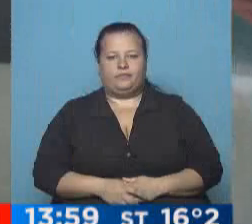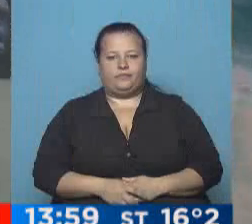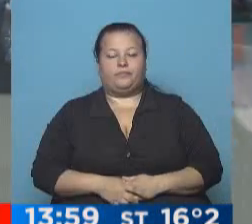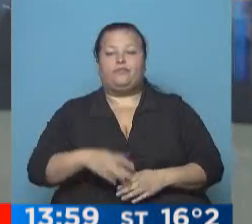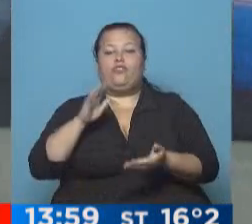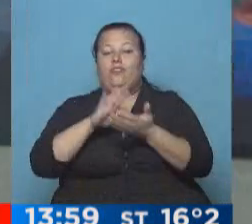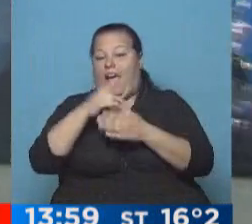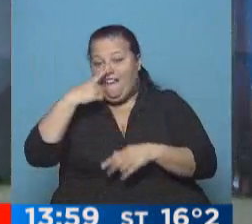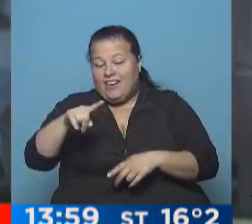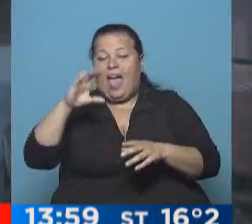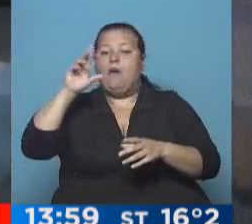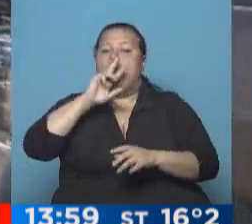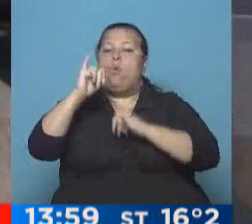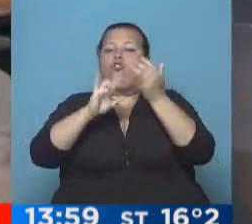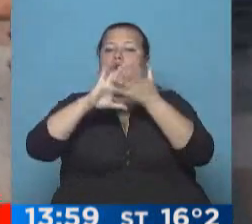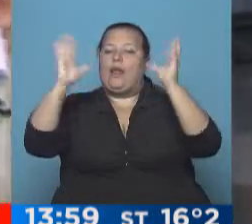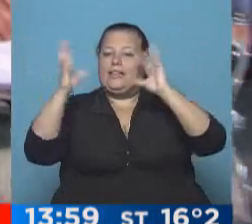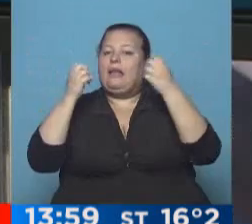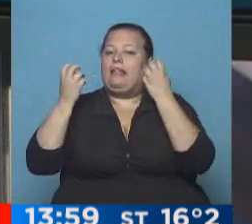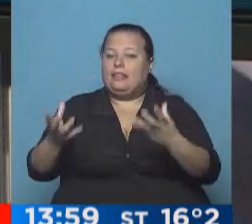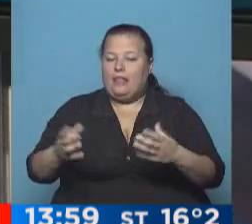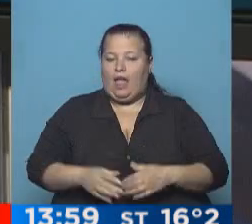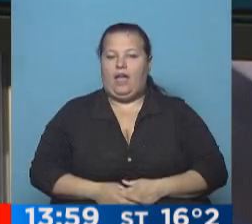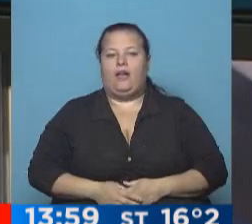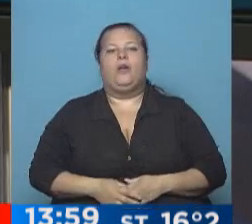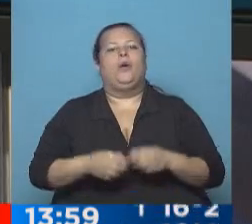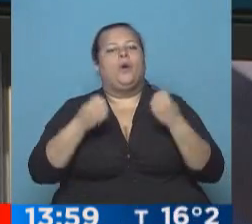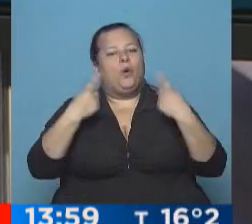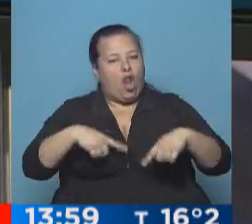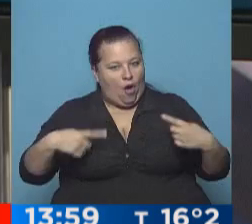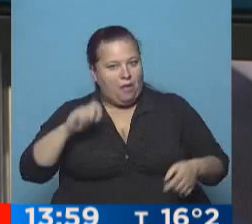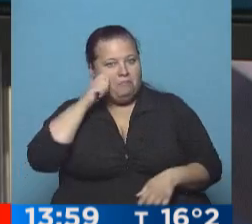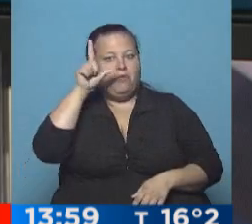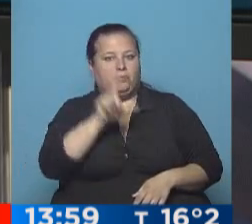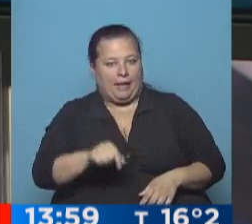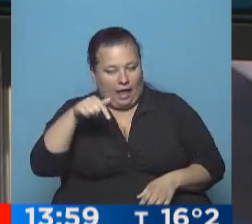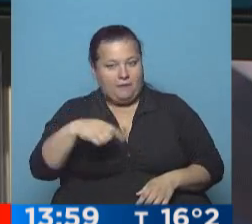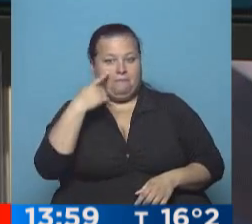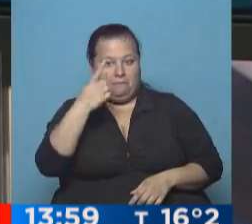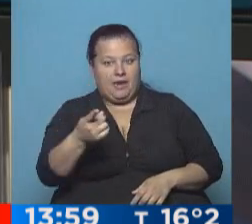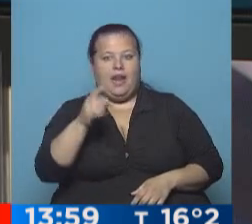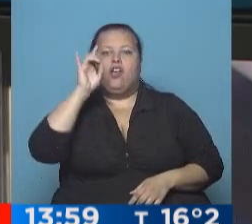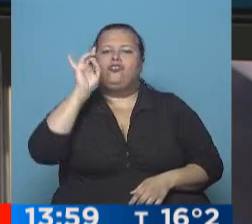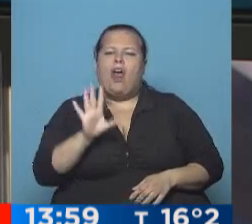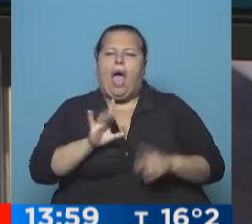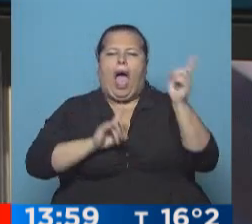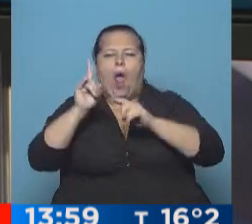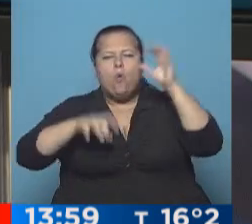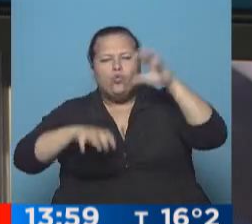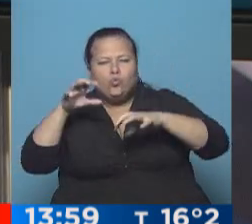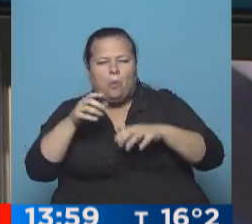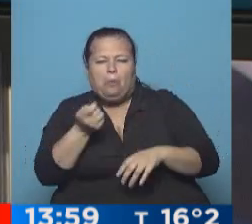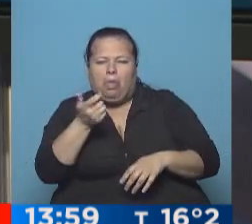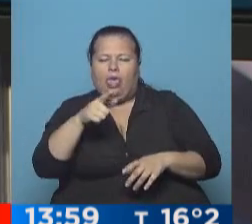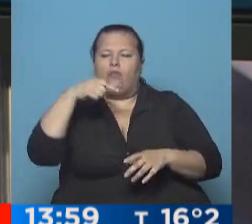Sobre el final, Nadia, y el clima. ¿Qué va a pasar con el tiempo, Nadia? Buenas noticias para la Patagonia. Fíjense, solamente alguna precipitación